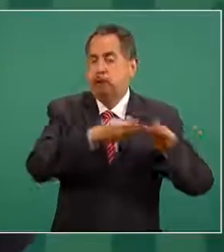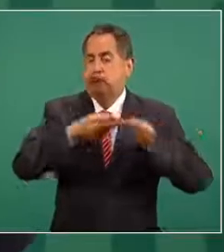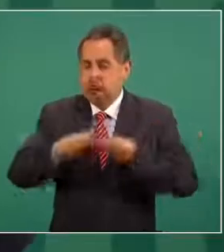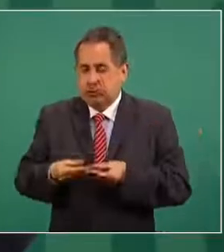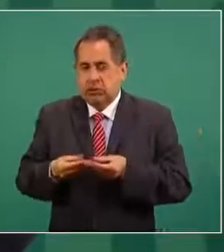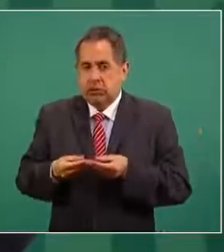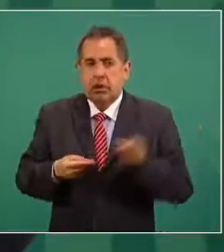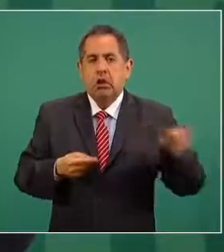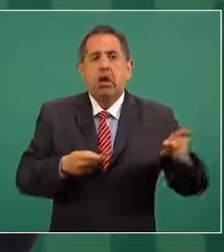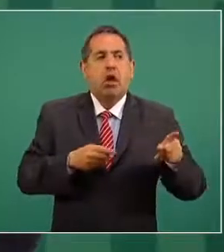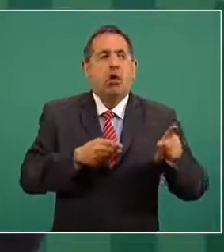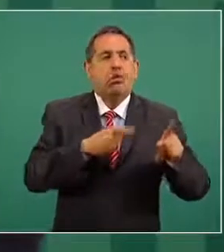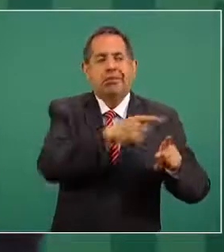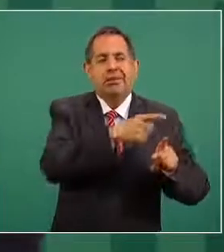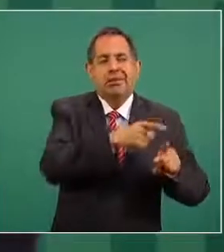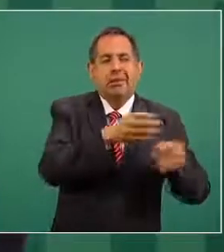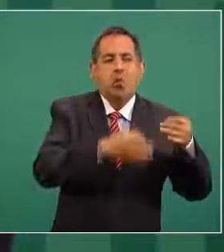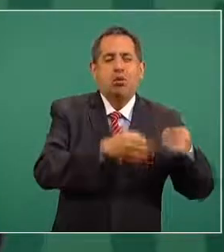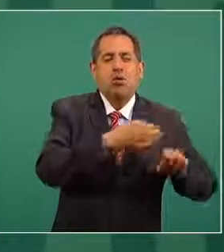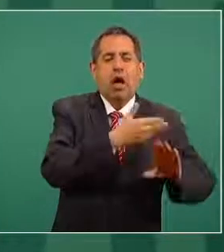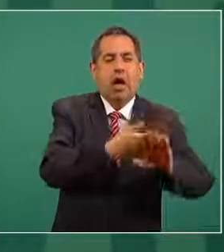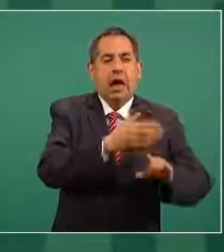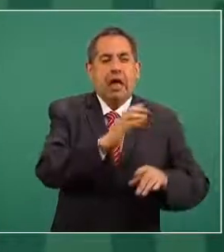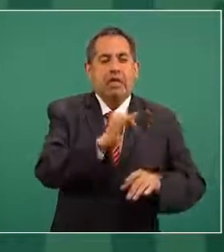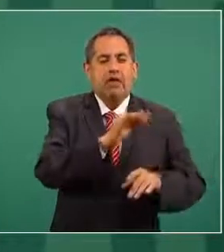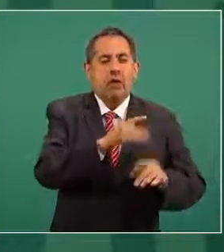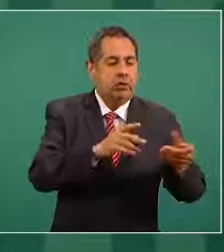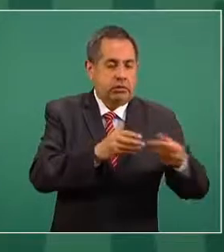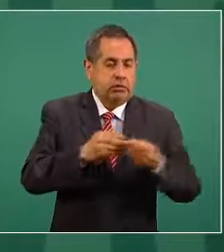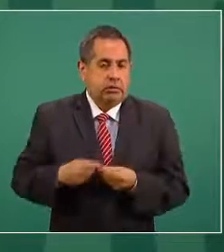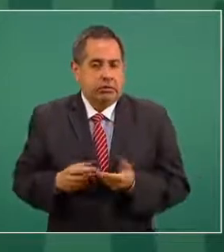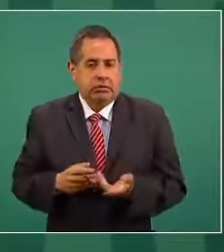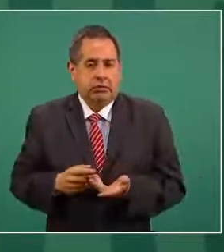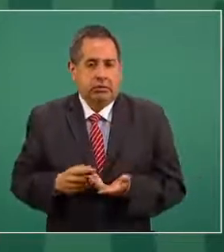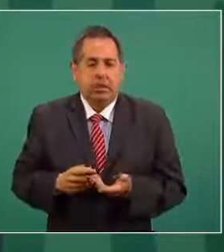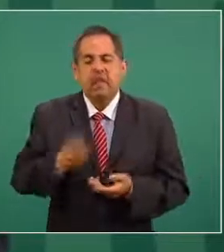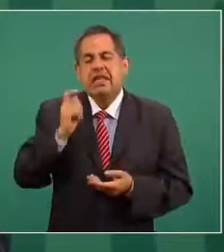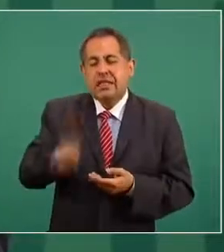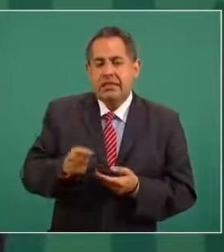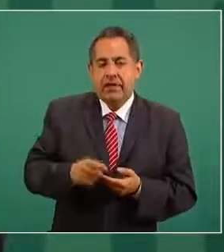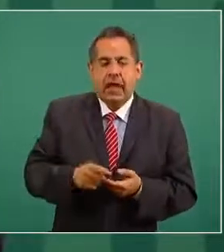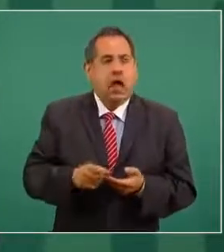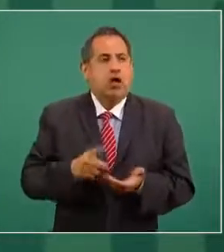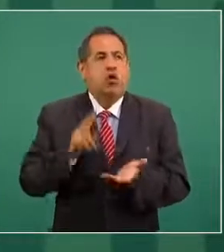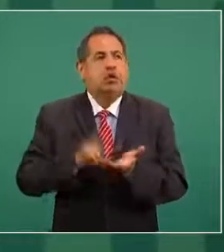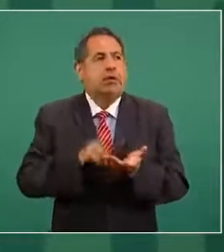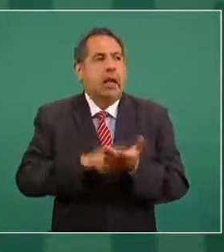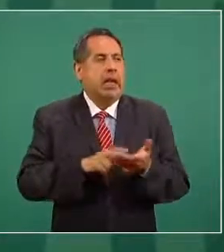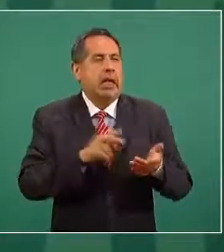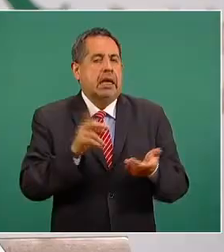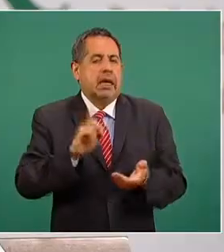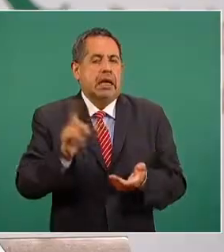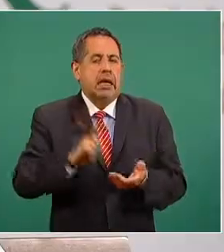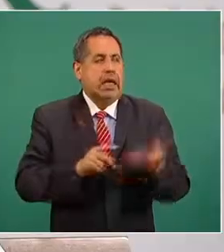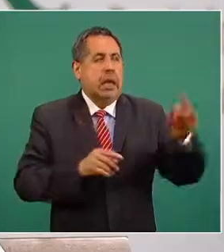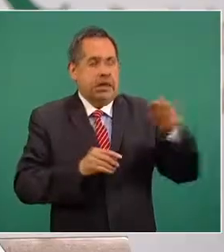contra el General de Cienfuegos. Dicho de otro modo, no se vale que me mandes ahorita unos testimonios y mañana otros.